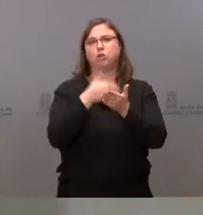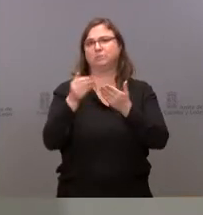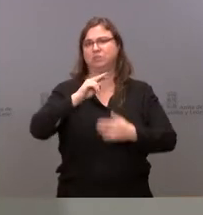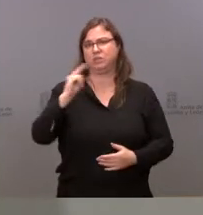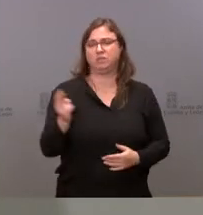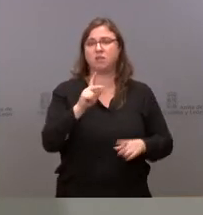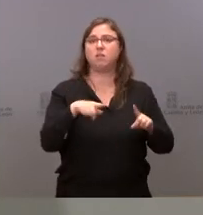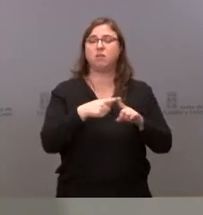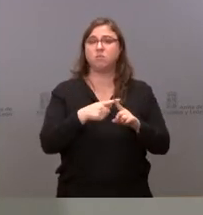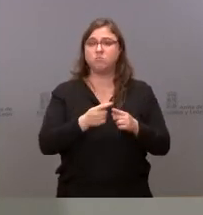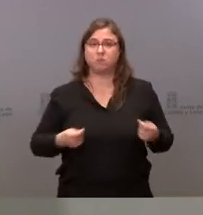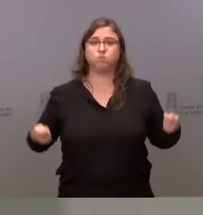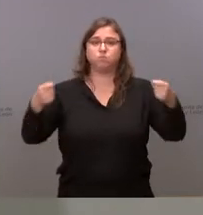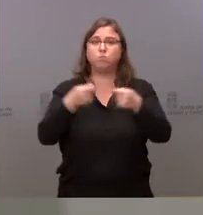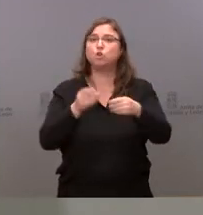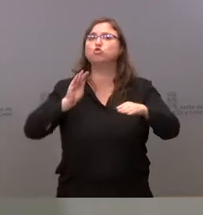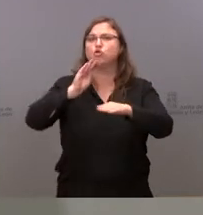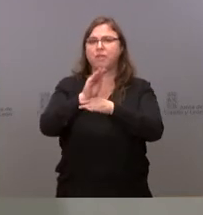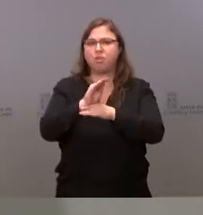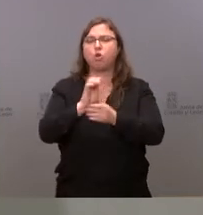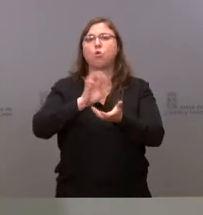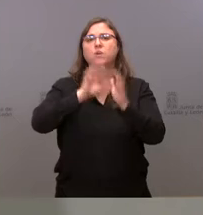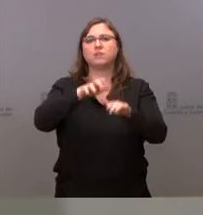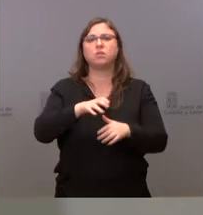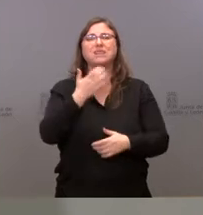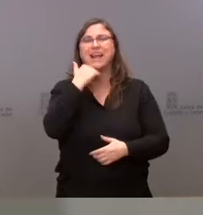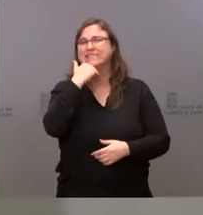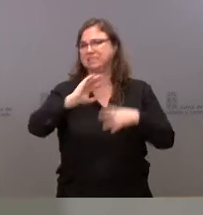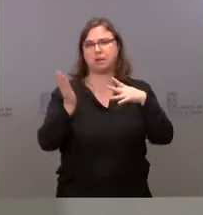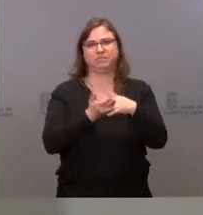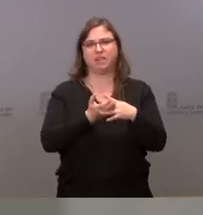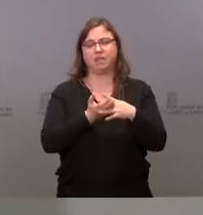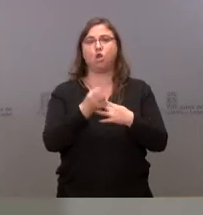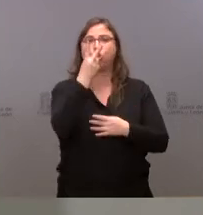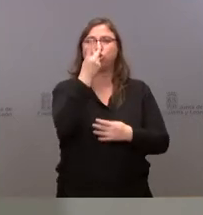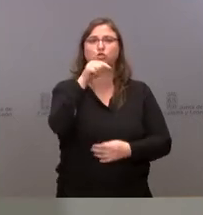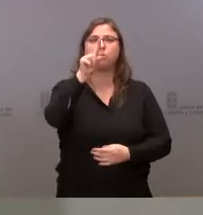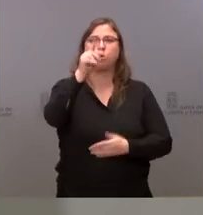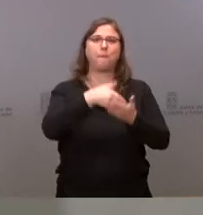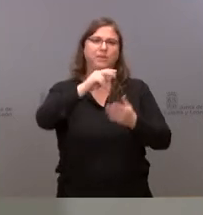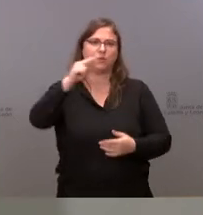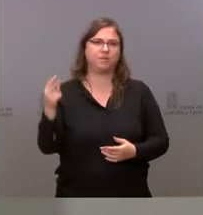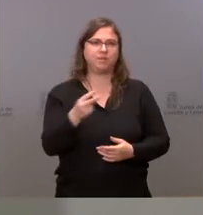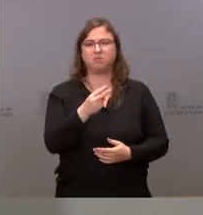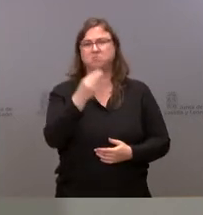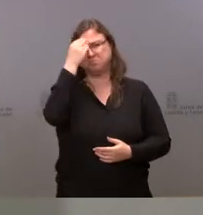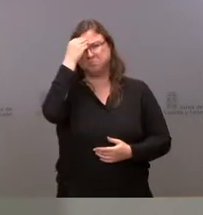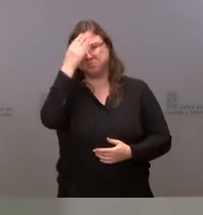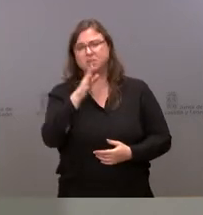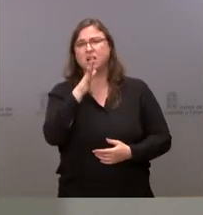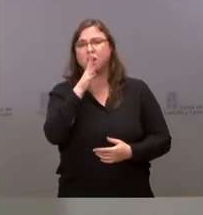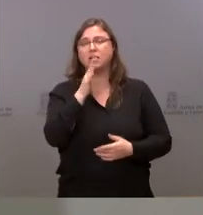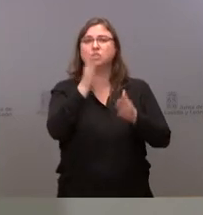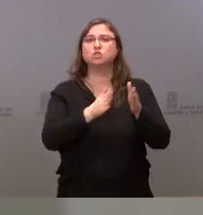y la aportación en forma de subvención por parte de la Junta de Castilla y León es casi la mitad, 2,1 millones de euros. Se estima la creación de